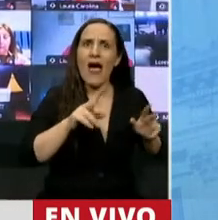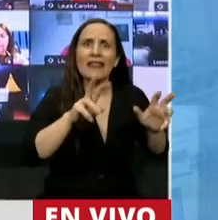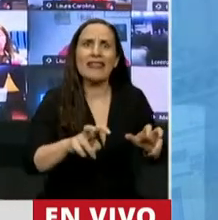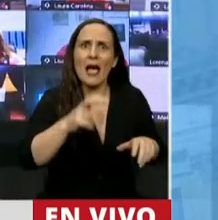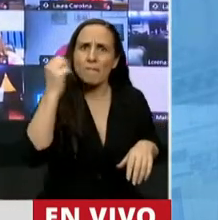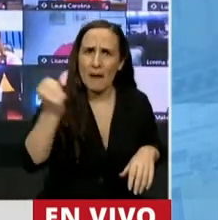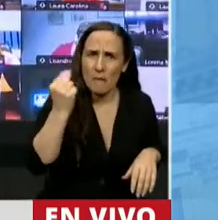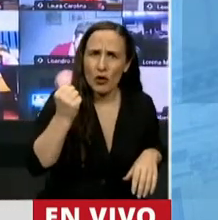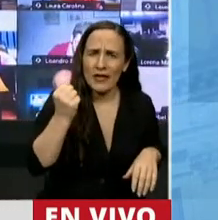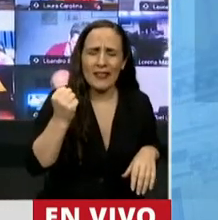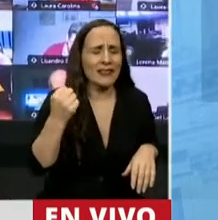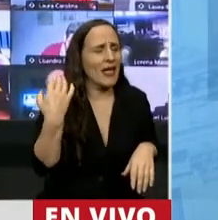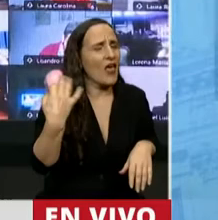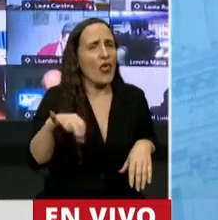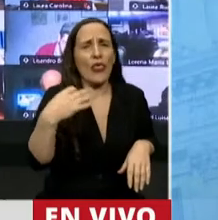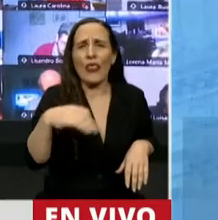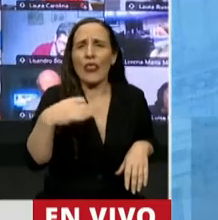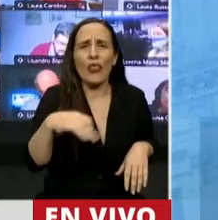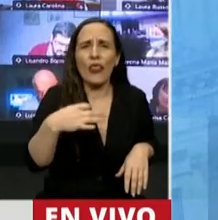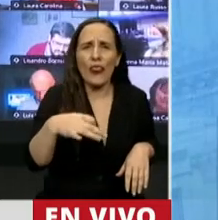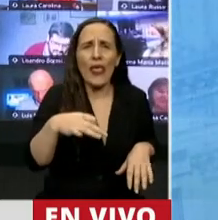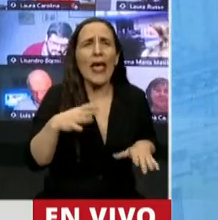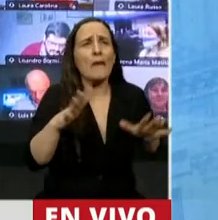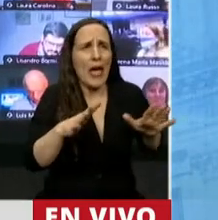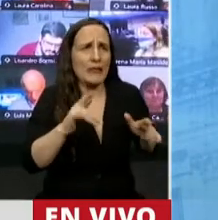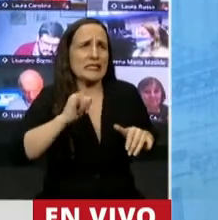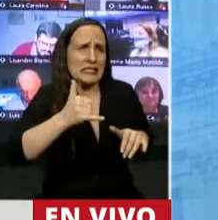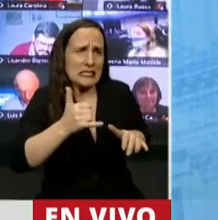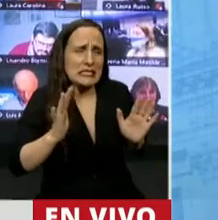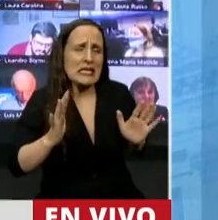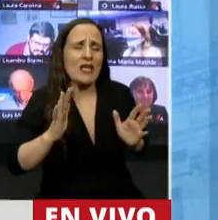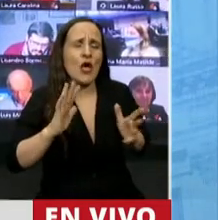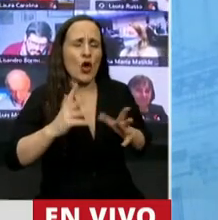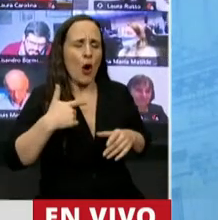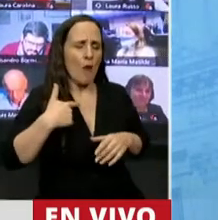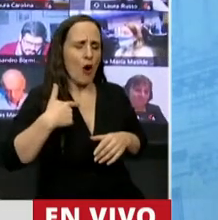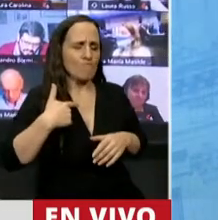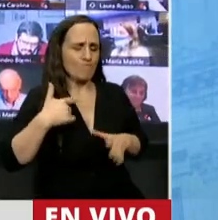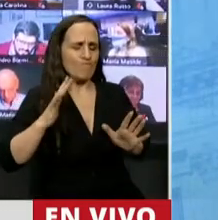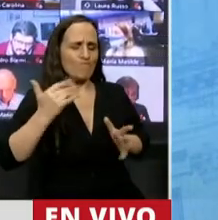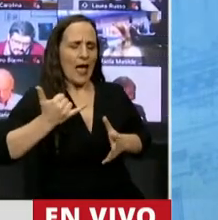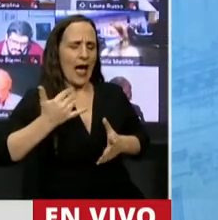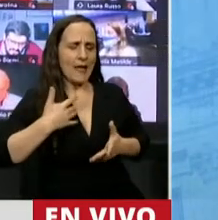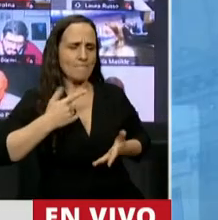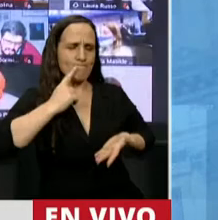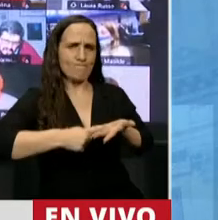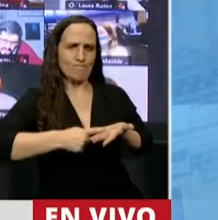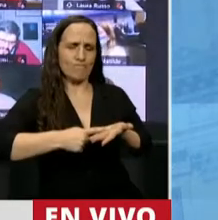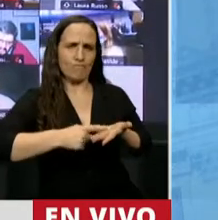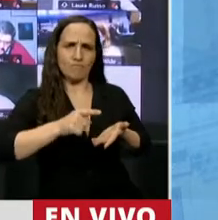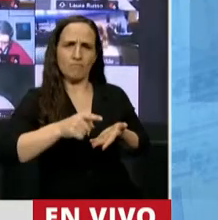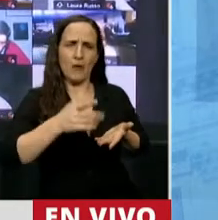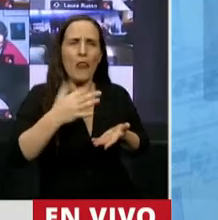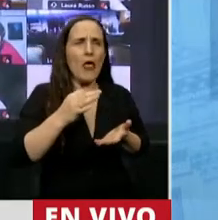tiene que haber posiciones, posturas tomadas, que a lo mejor tiene que respetarse la